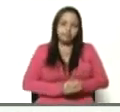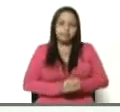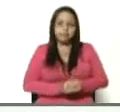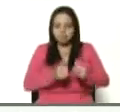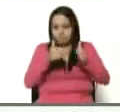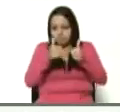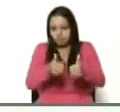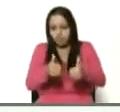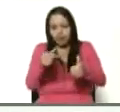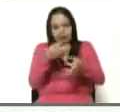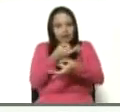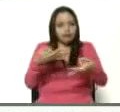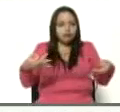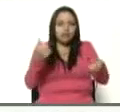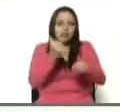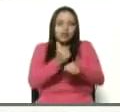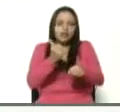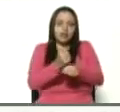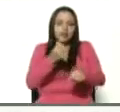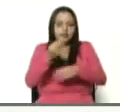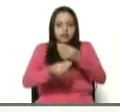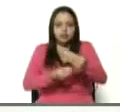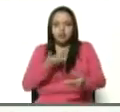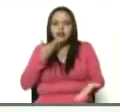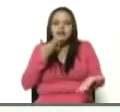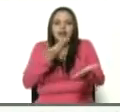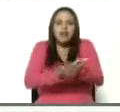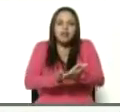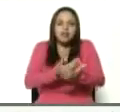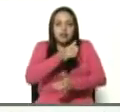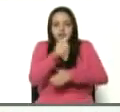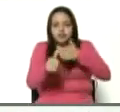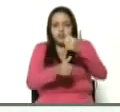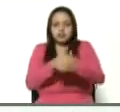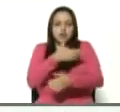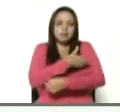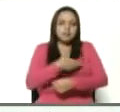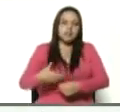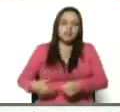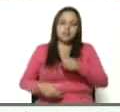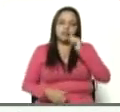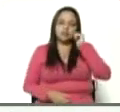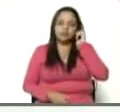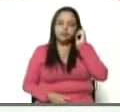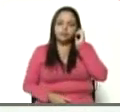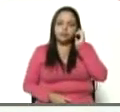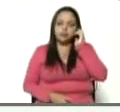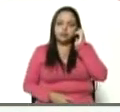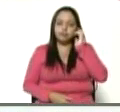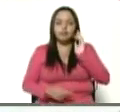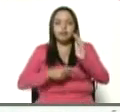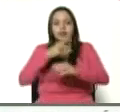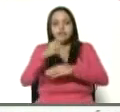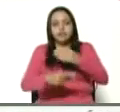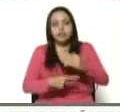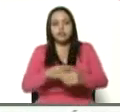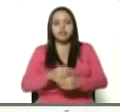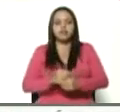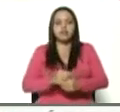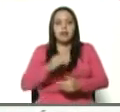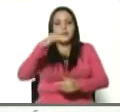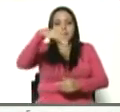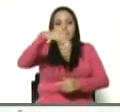Extraordinario trabajo. Agradezco al vicepresidente de planificación, Ricardo Menéndez, su